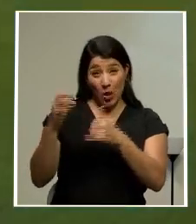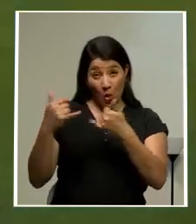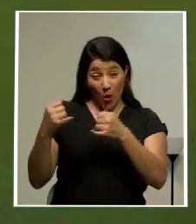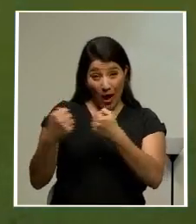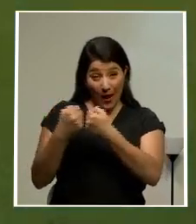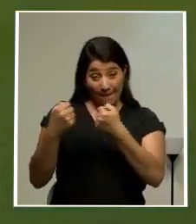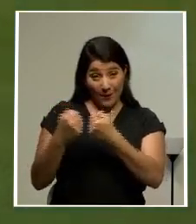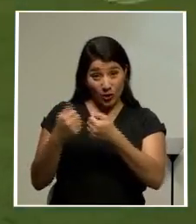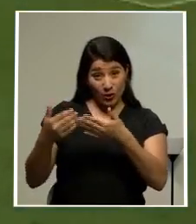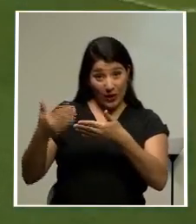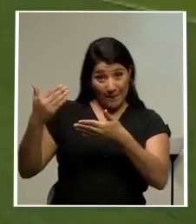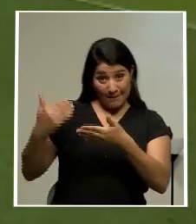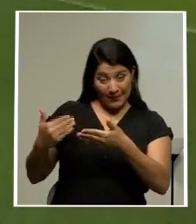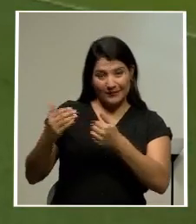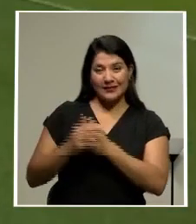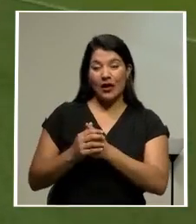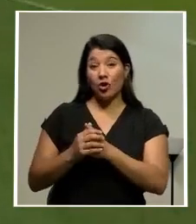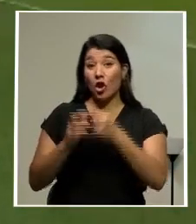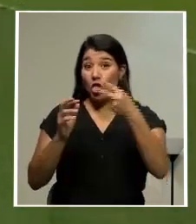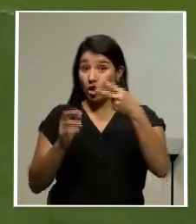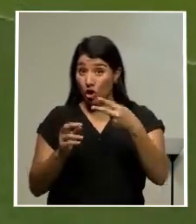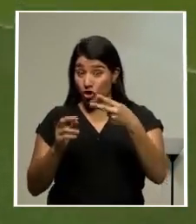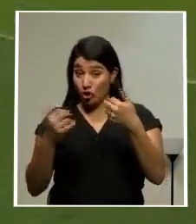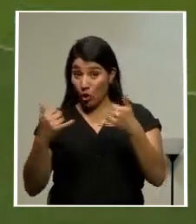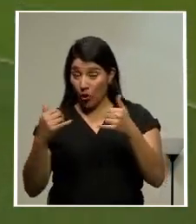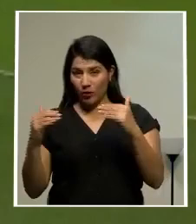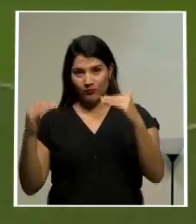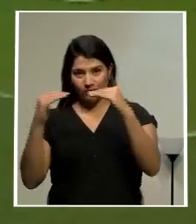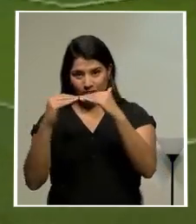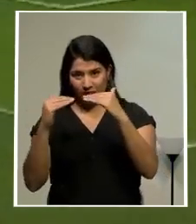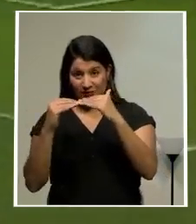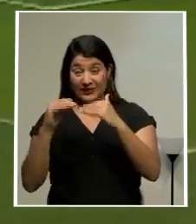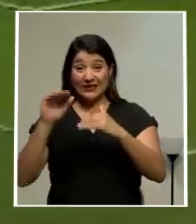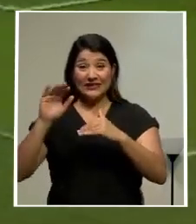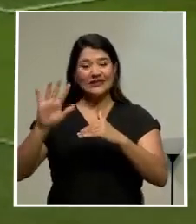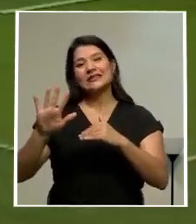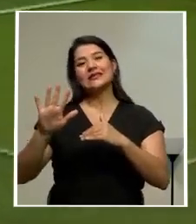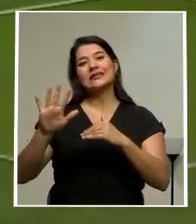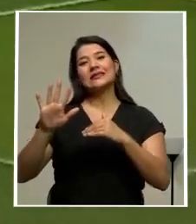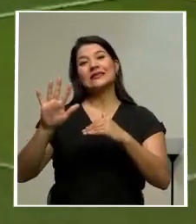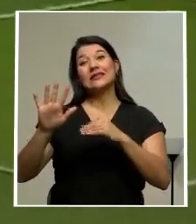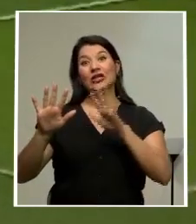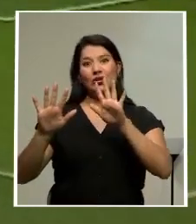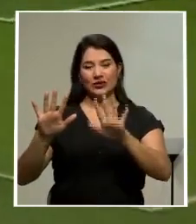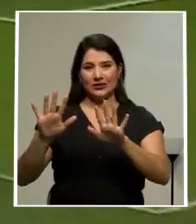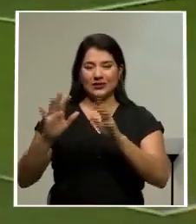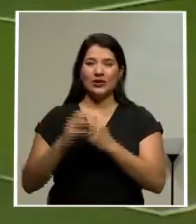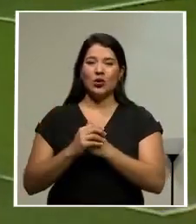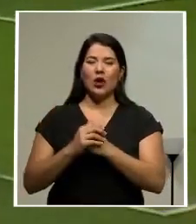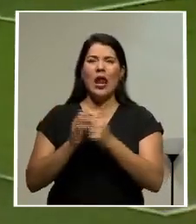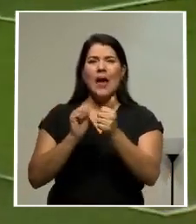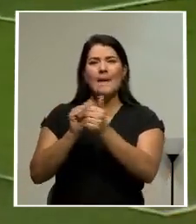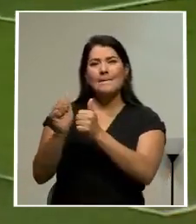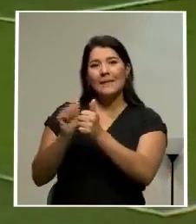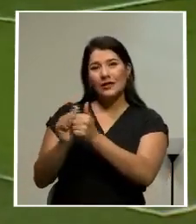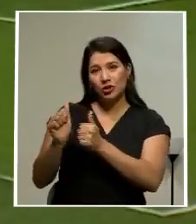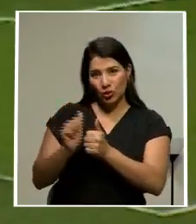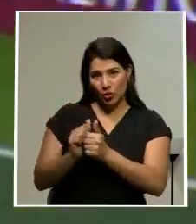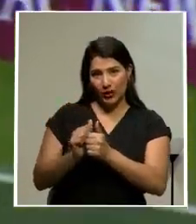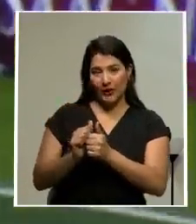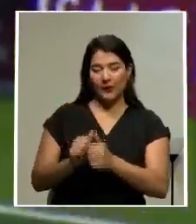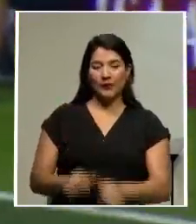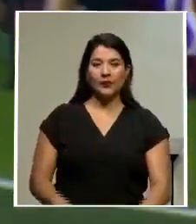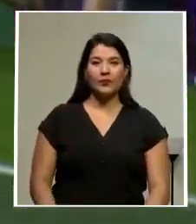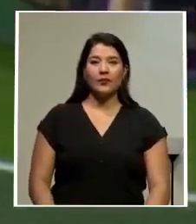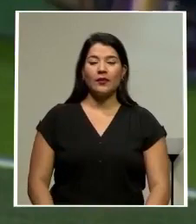En dos jornadas, los erizos suman dos empates, con cinco tantos a favor y cinco en contra, la mayoría de estos en táctica fija.